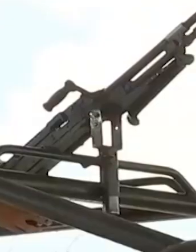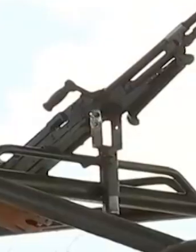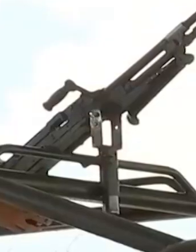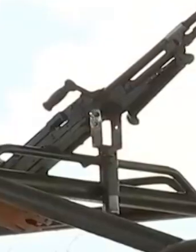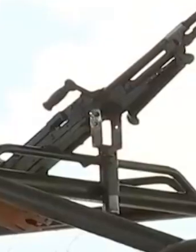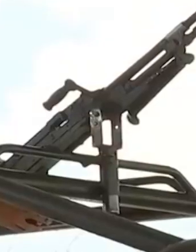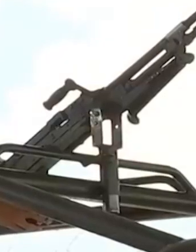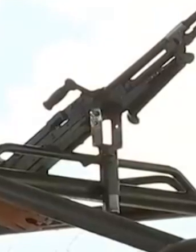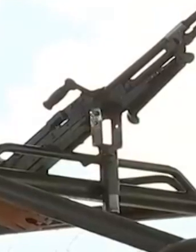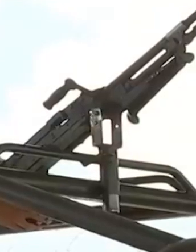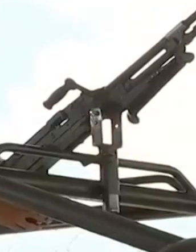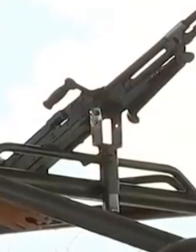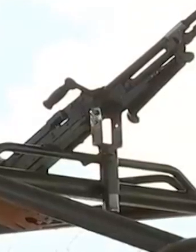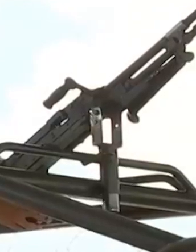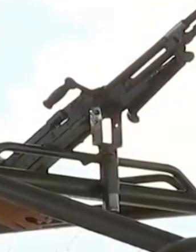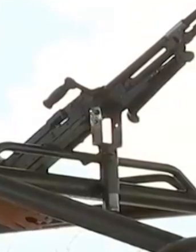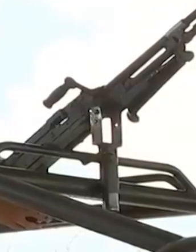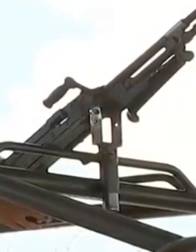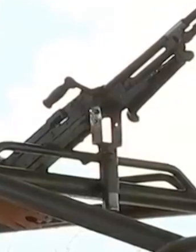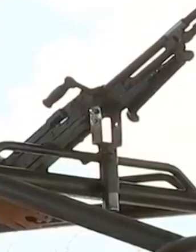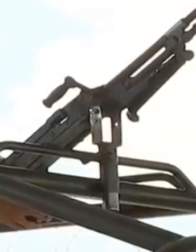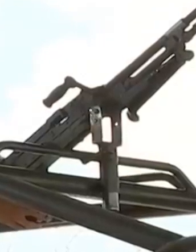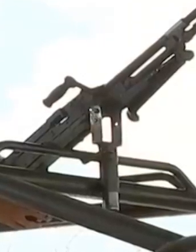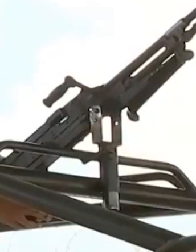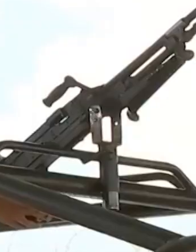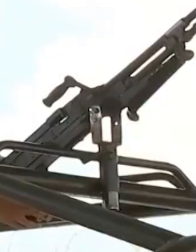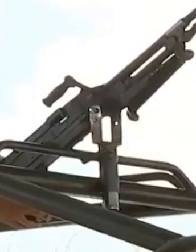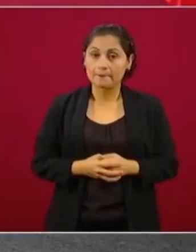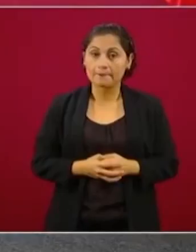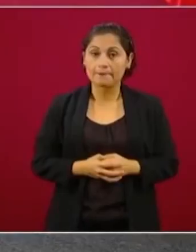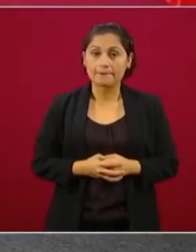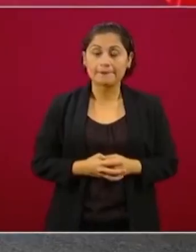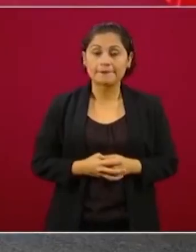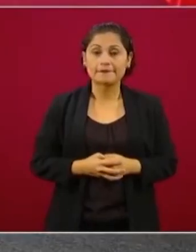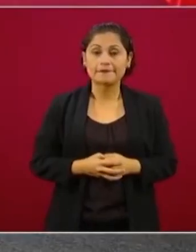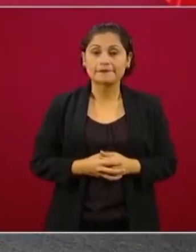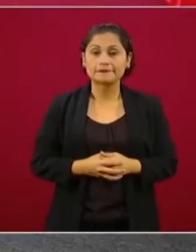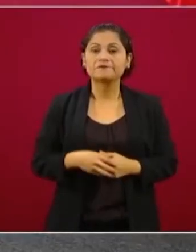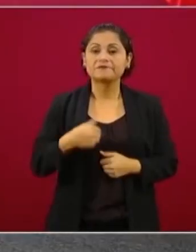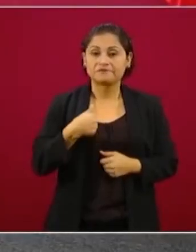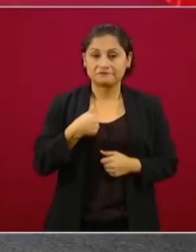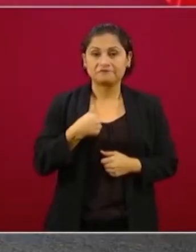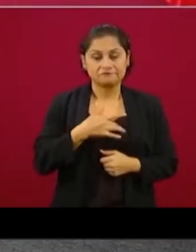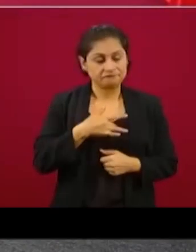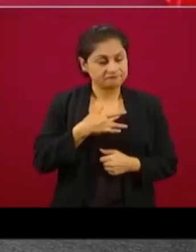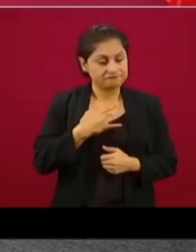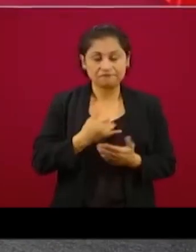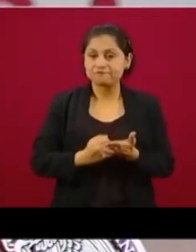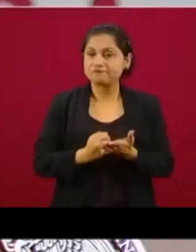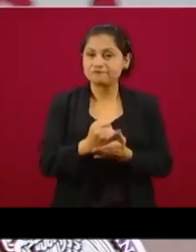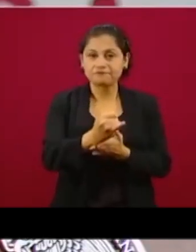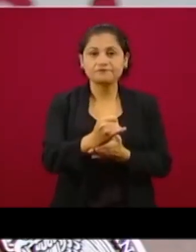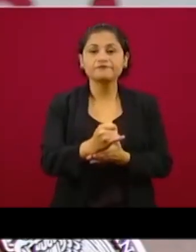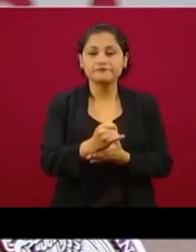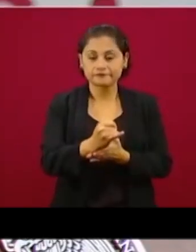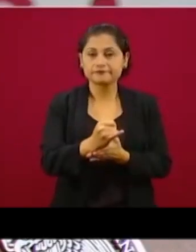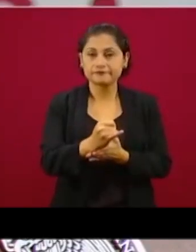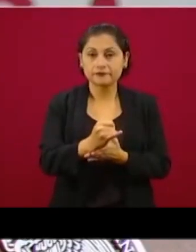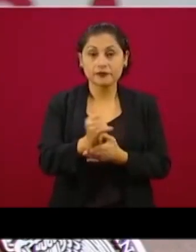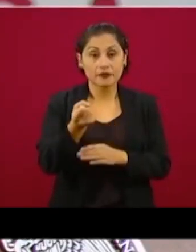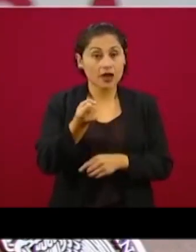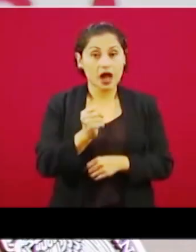pública hasta 2024 como apoyo a la Guardia Nacional. Estoy convencido de que es